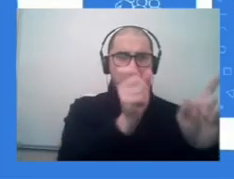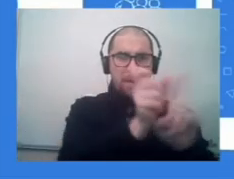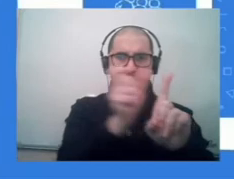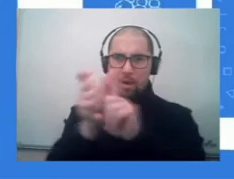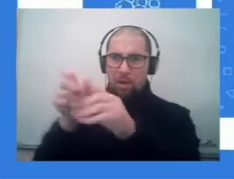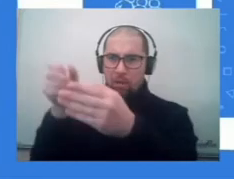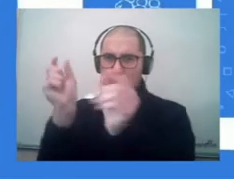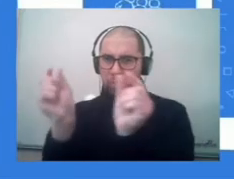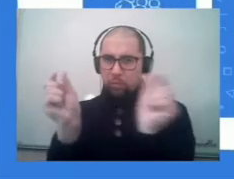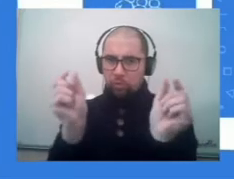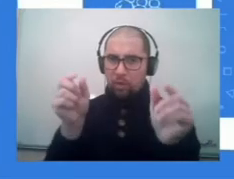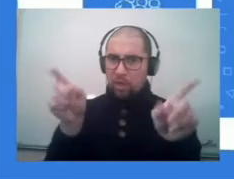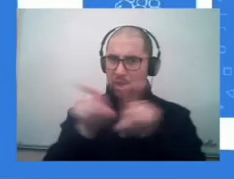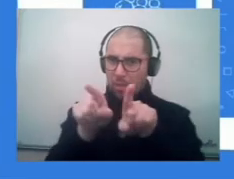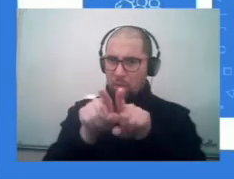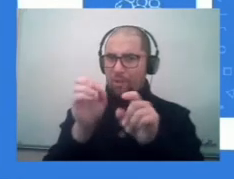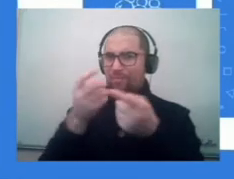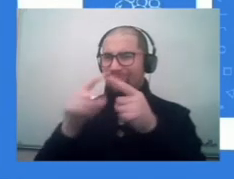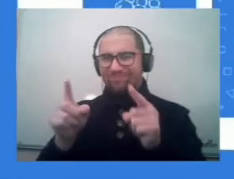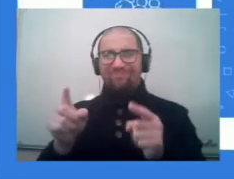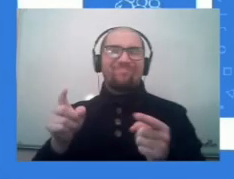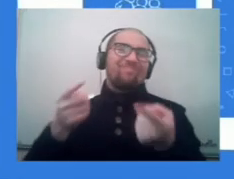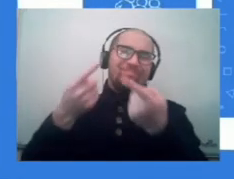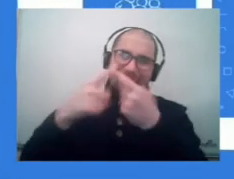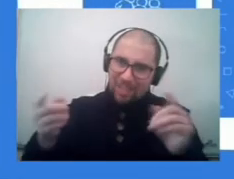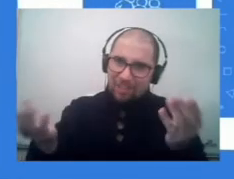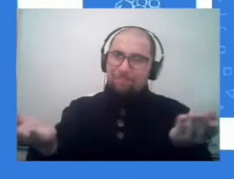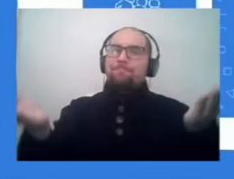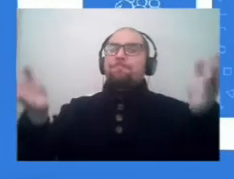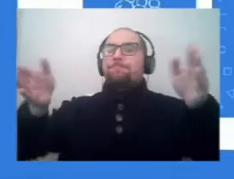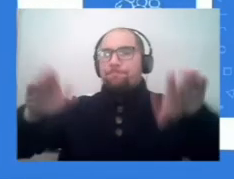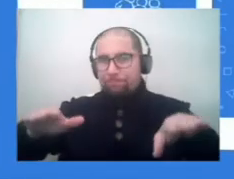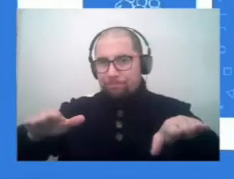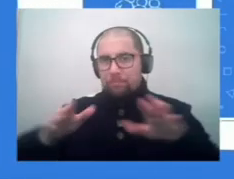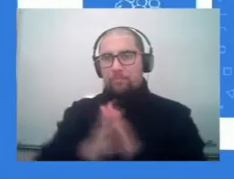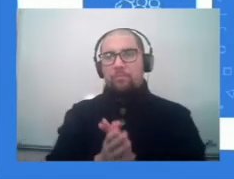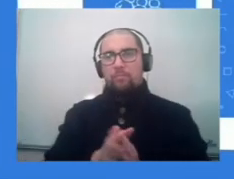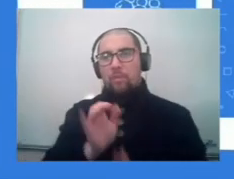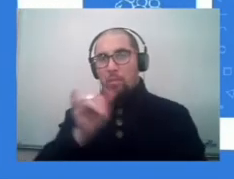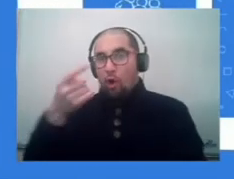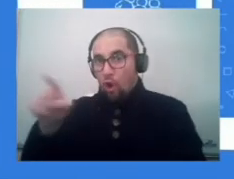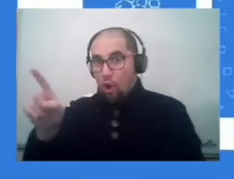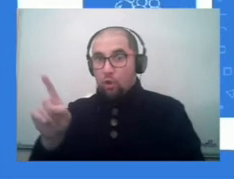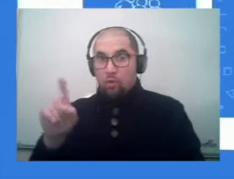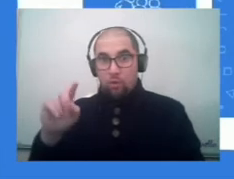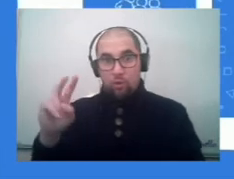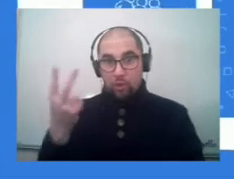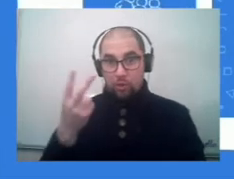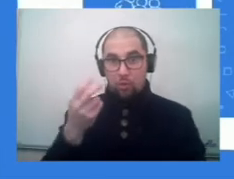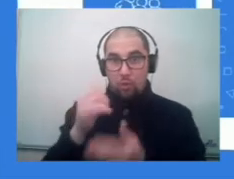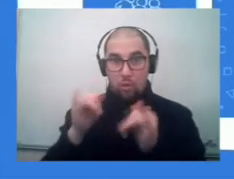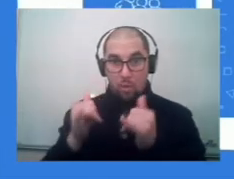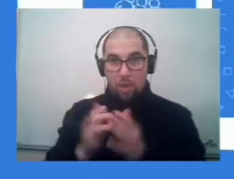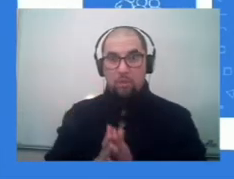No. Entonces las dejamos donde estaban. Ahora le toca al segundo jugador.